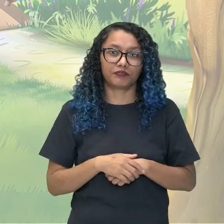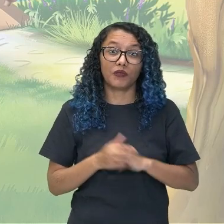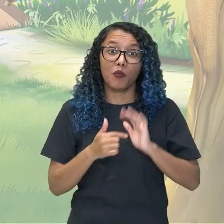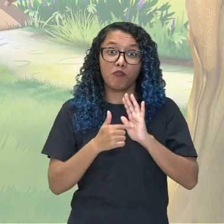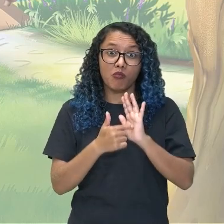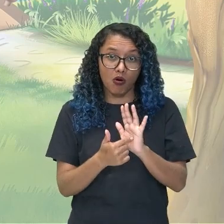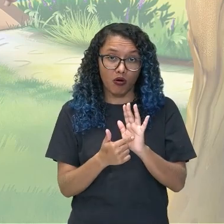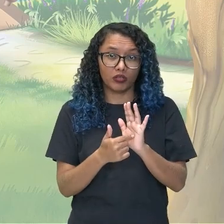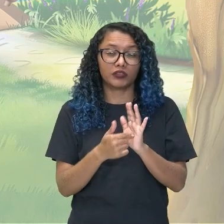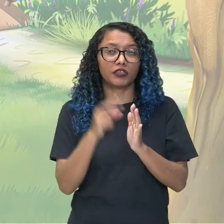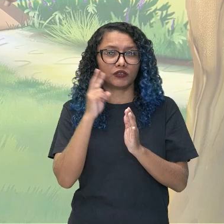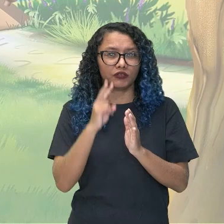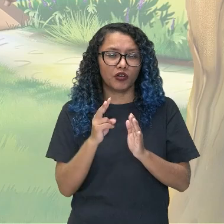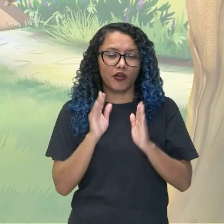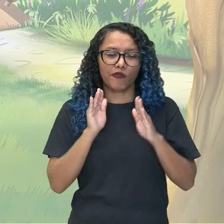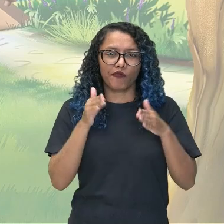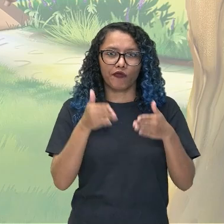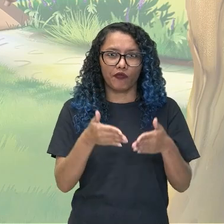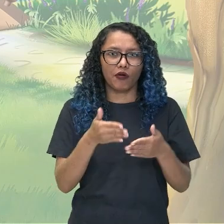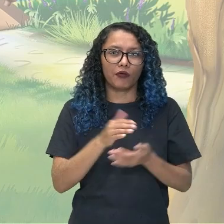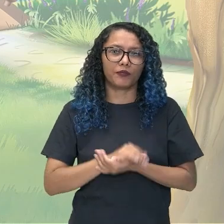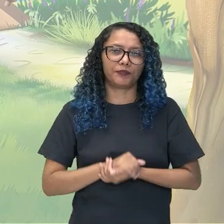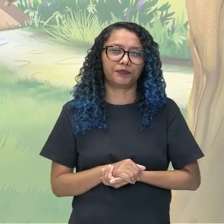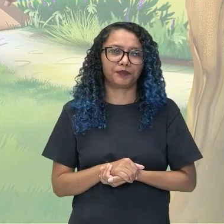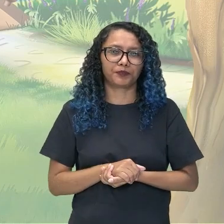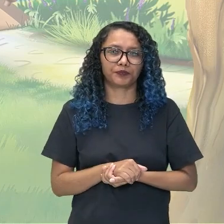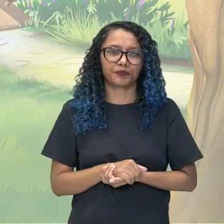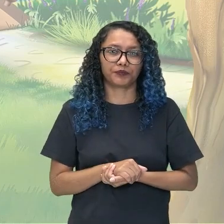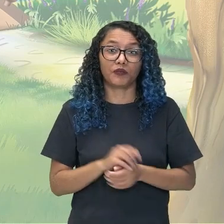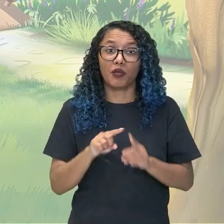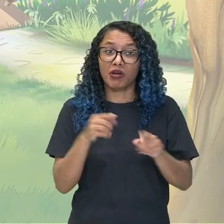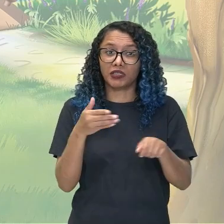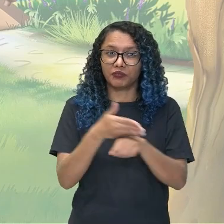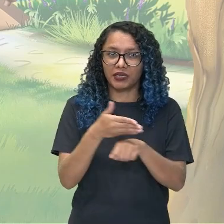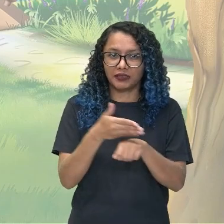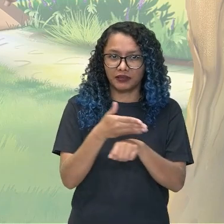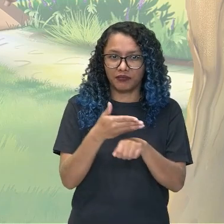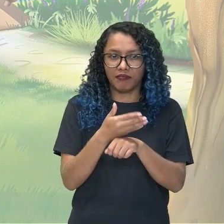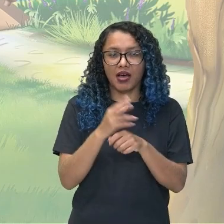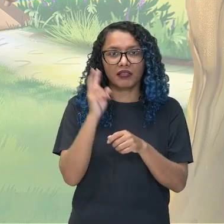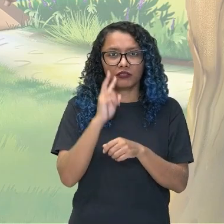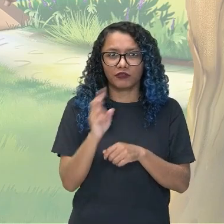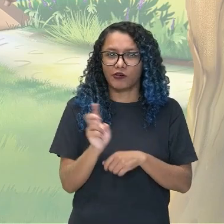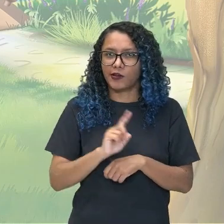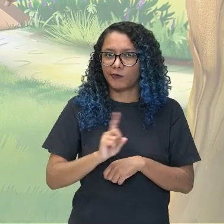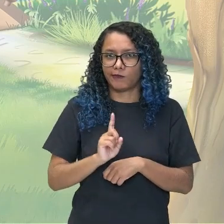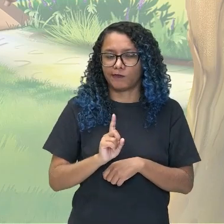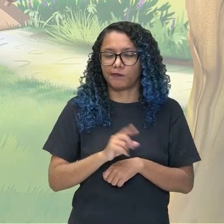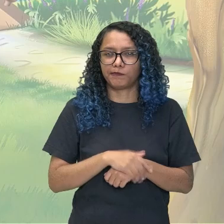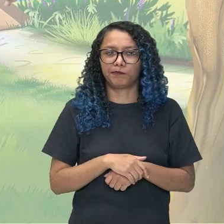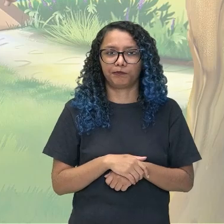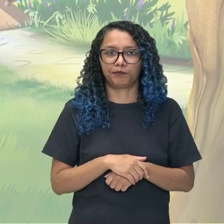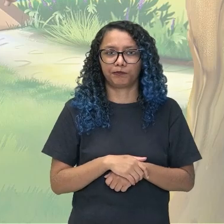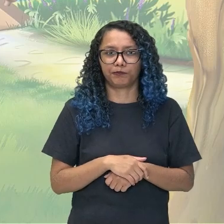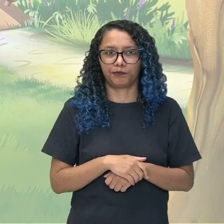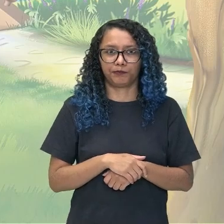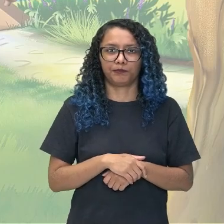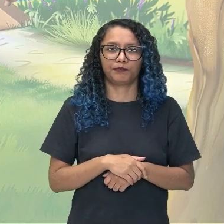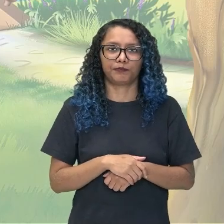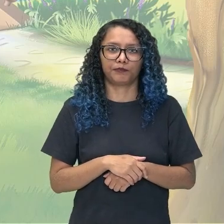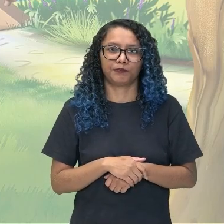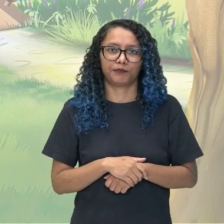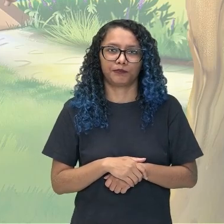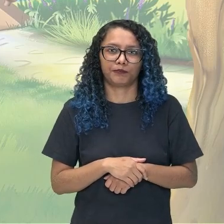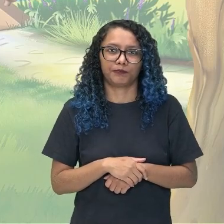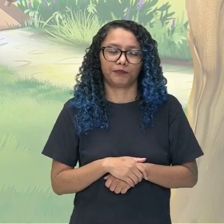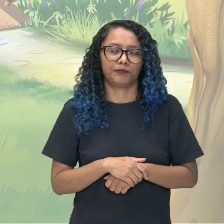objetiva sin participar directamente en la acción. O sea, el narrador de nuestra